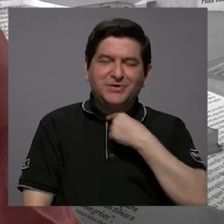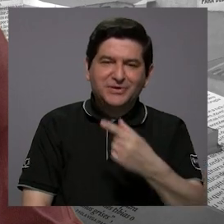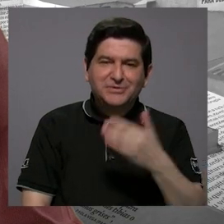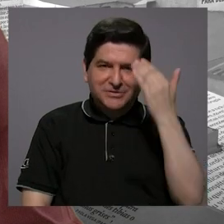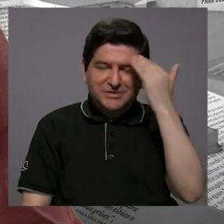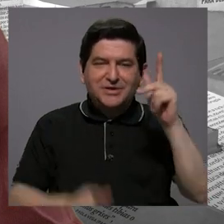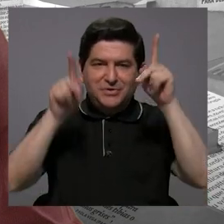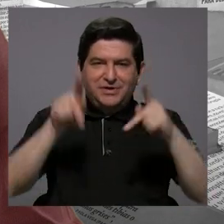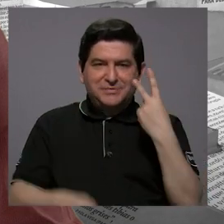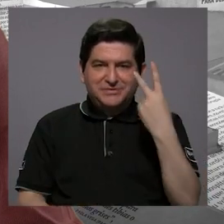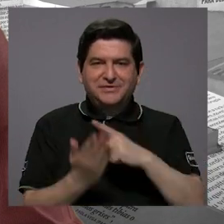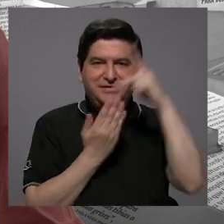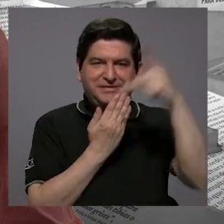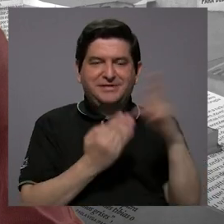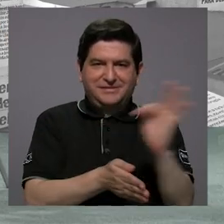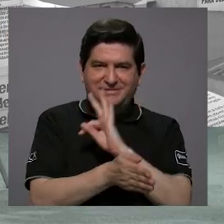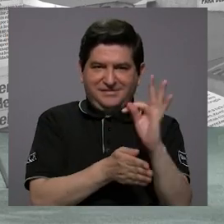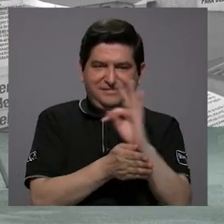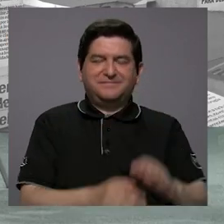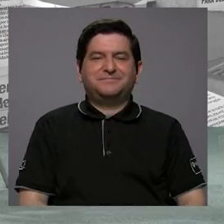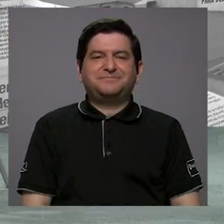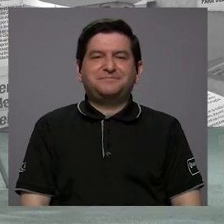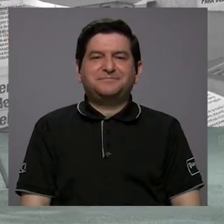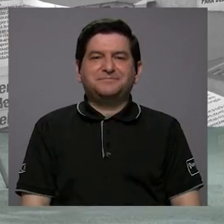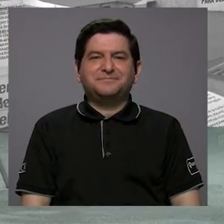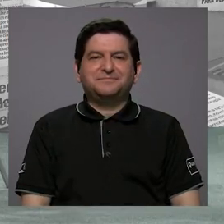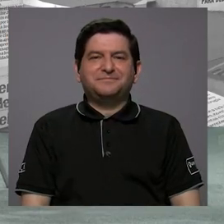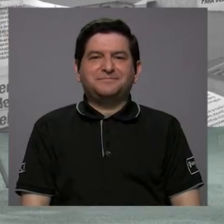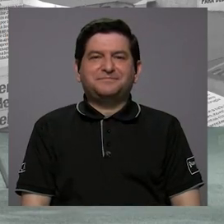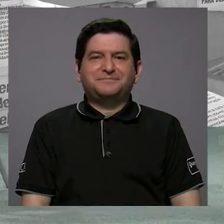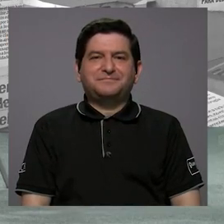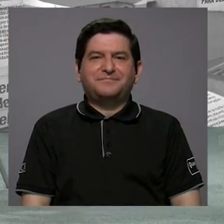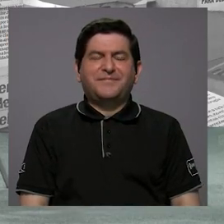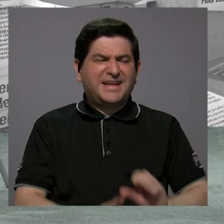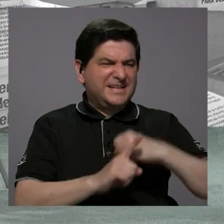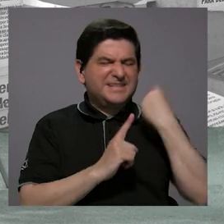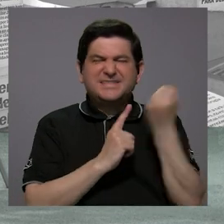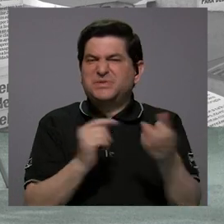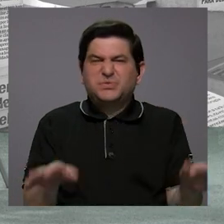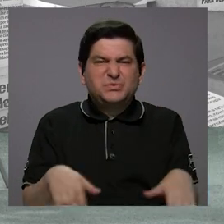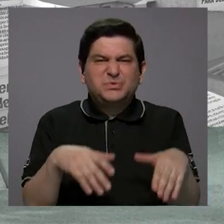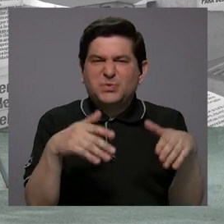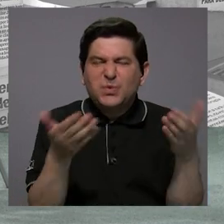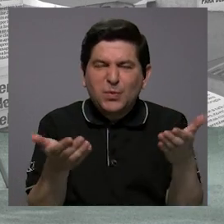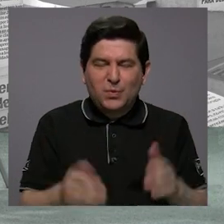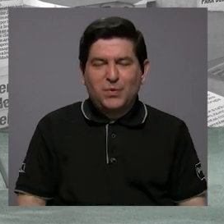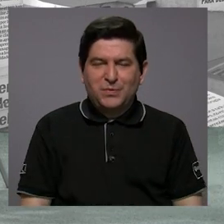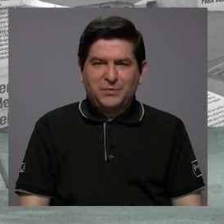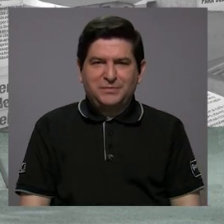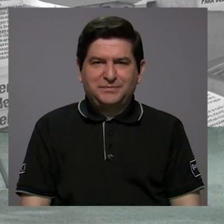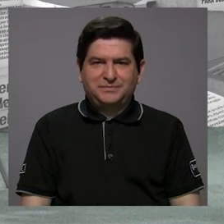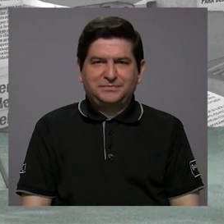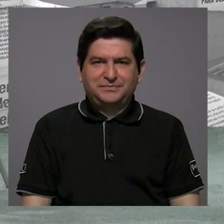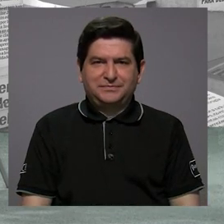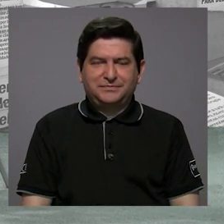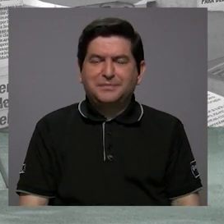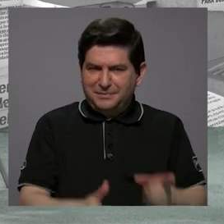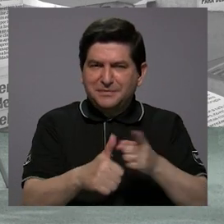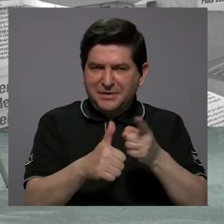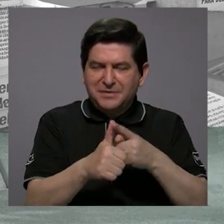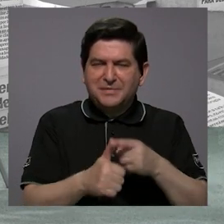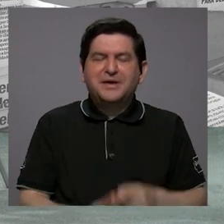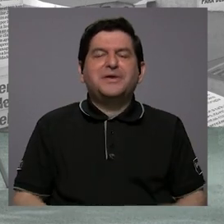Un buen saludo a los televidentes. Mire, ¿cómo está la situación? Empecemos, ¿cuál es el estado de la situación?